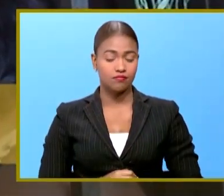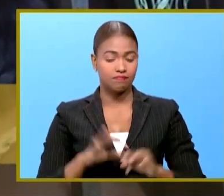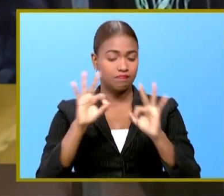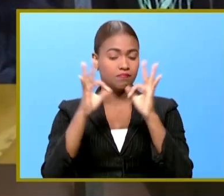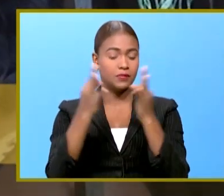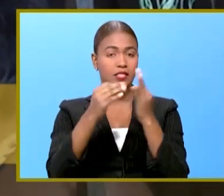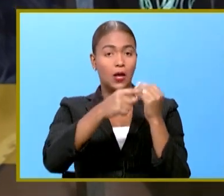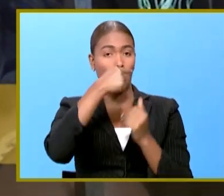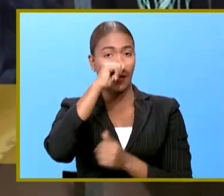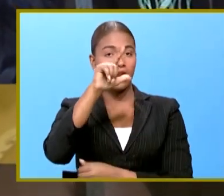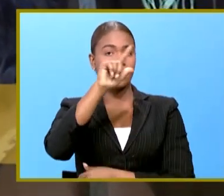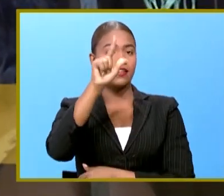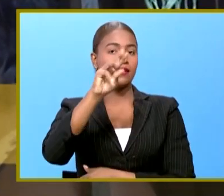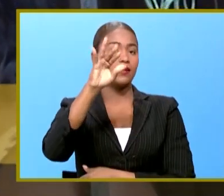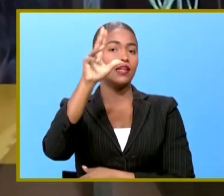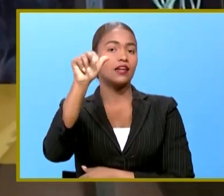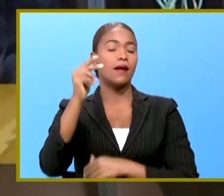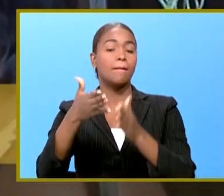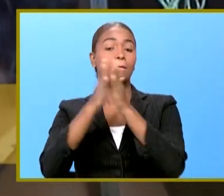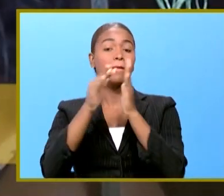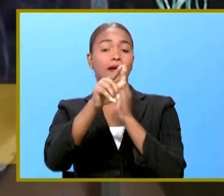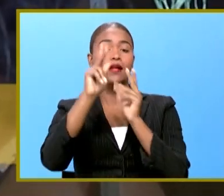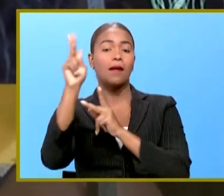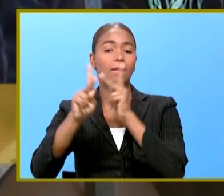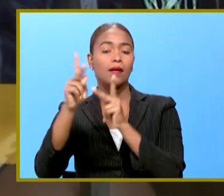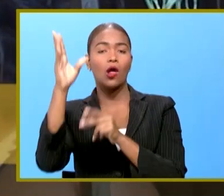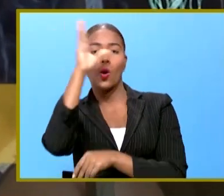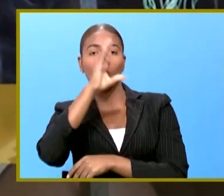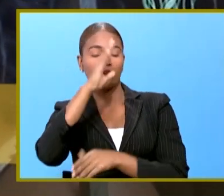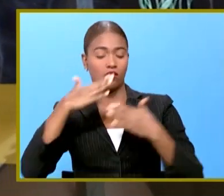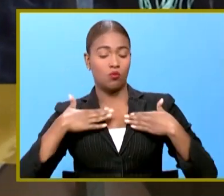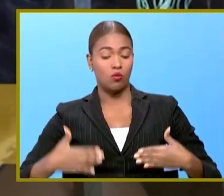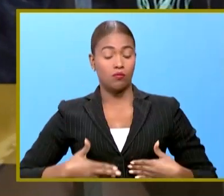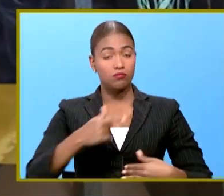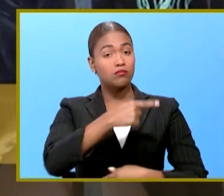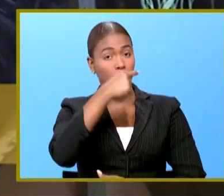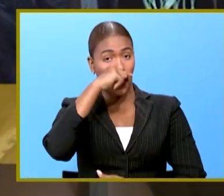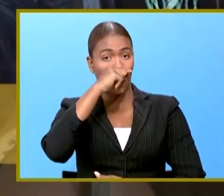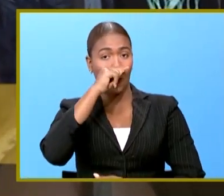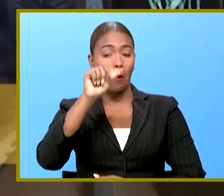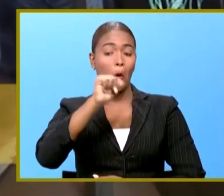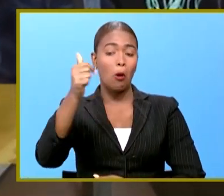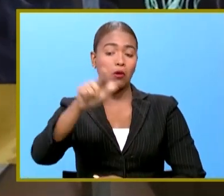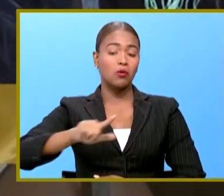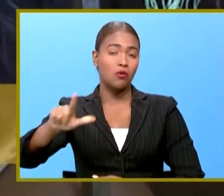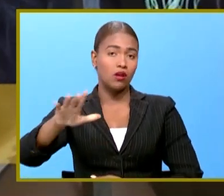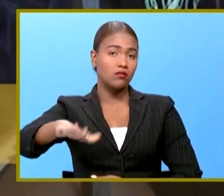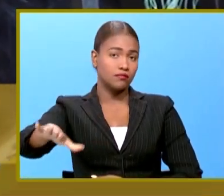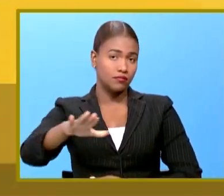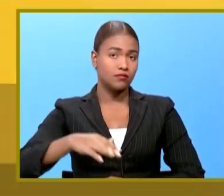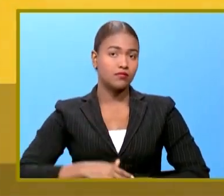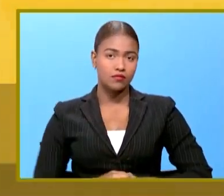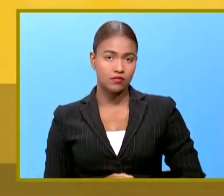Familiares de Liz María piden a las autoridades buscar cuerpo de la infante en otras zonas.